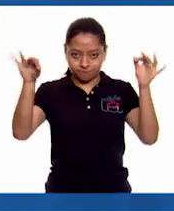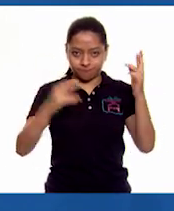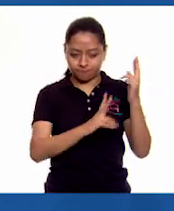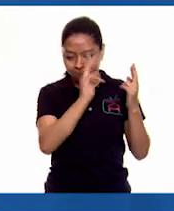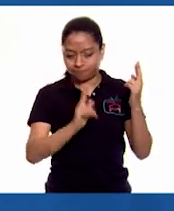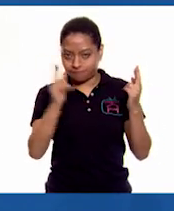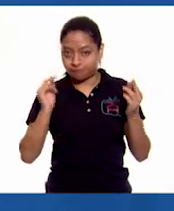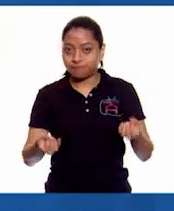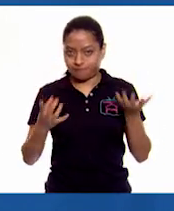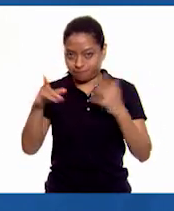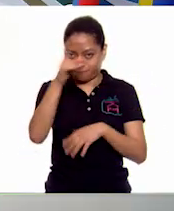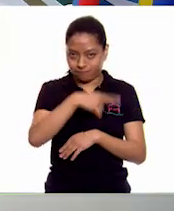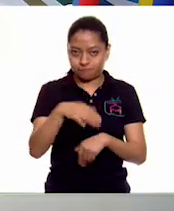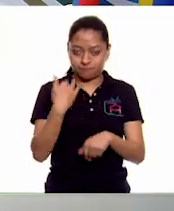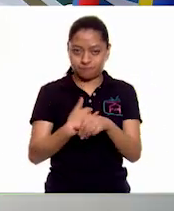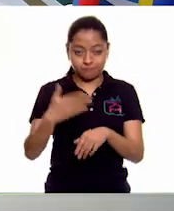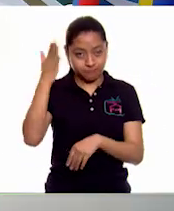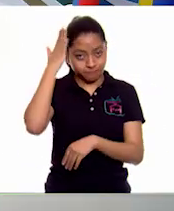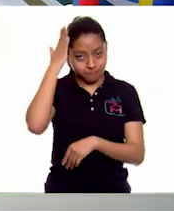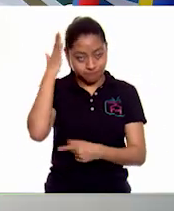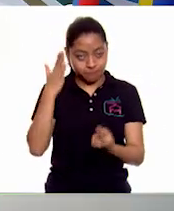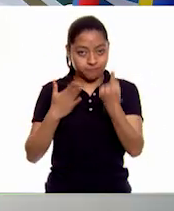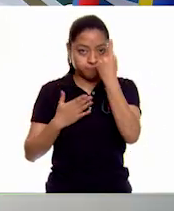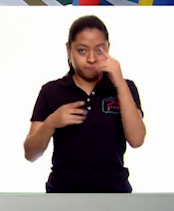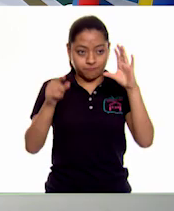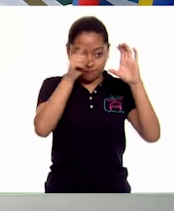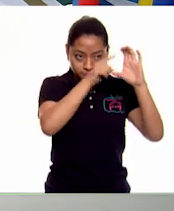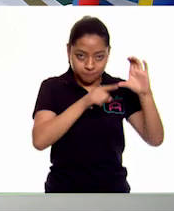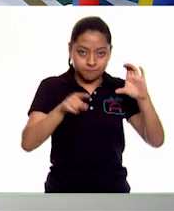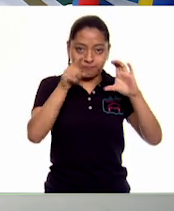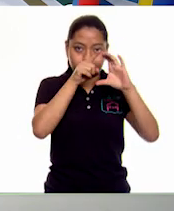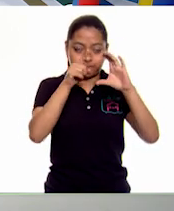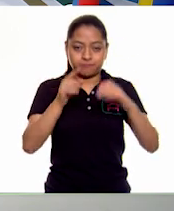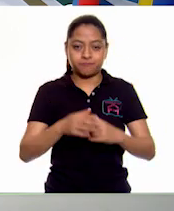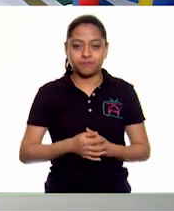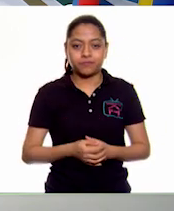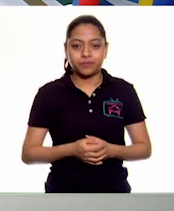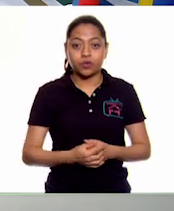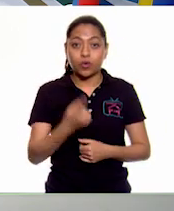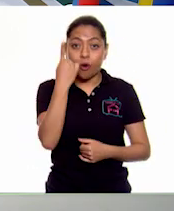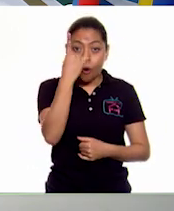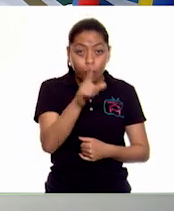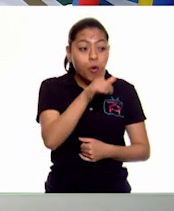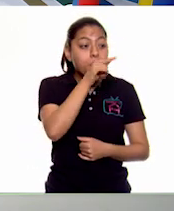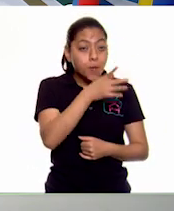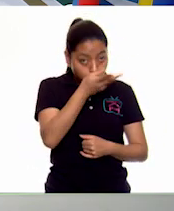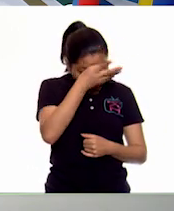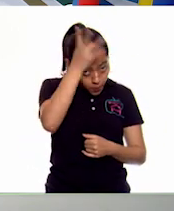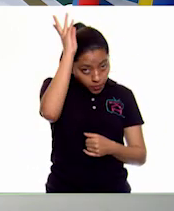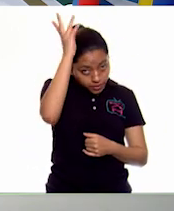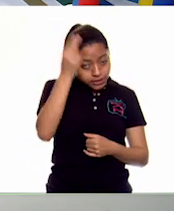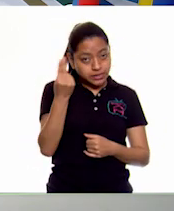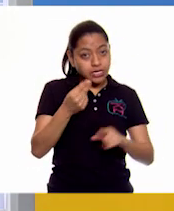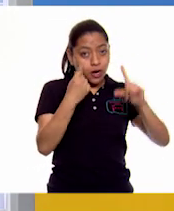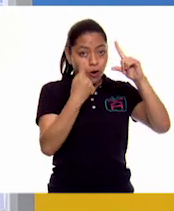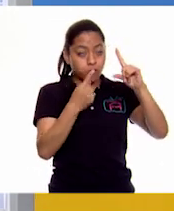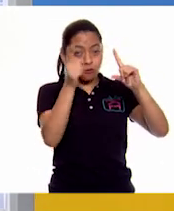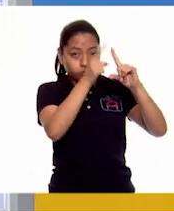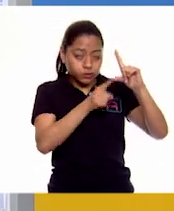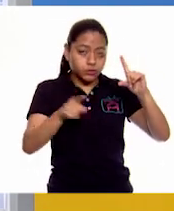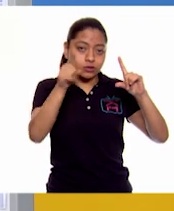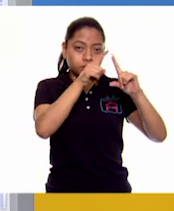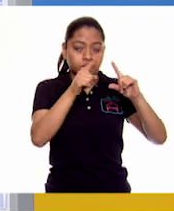un círculo. Ajá. Así es. Para un gallito necesitamos un